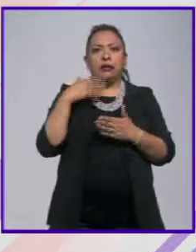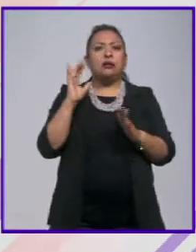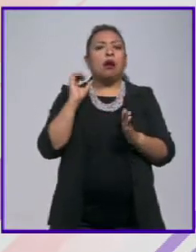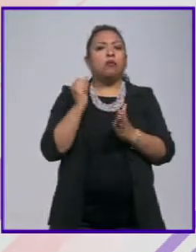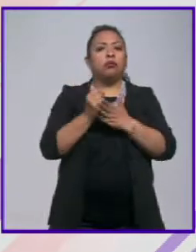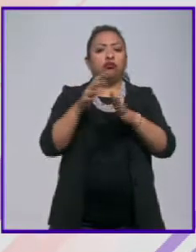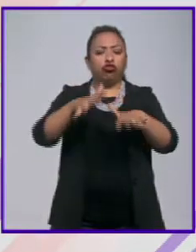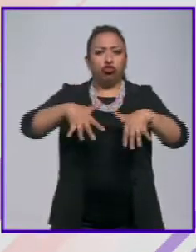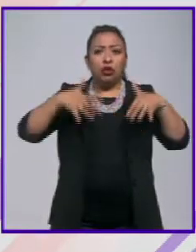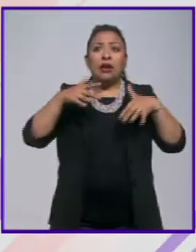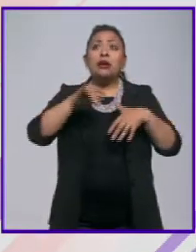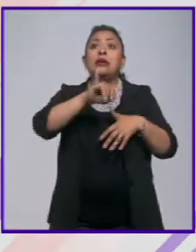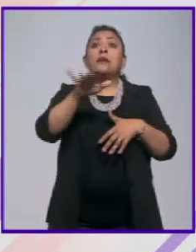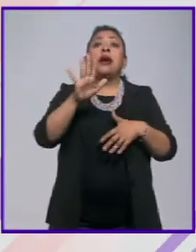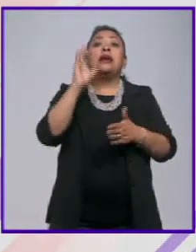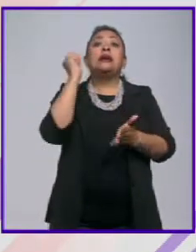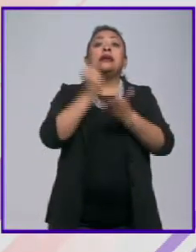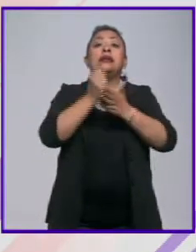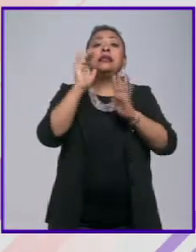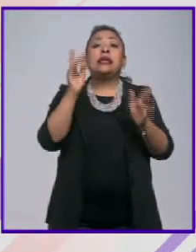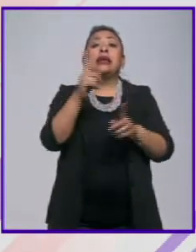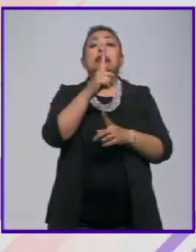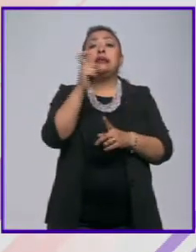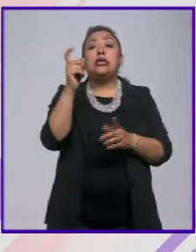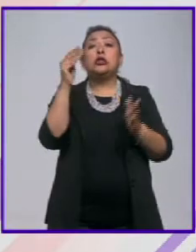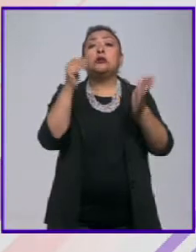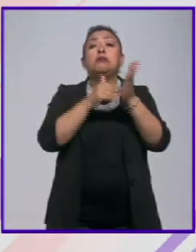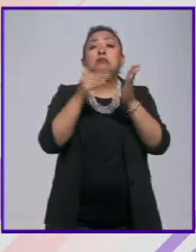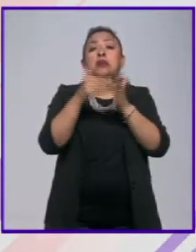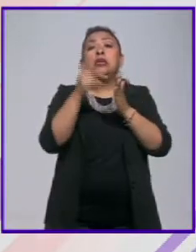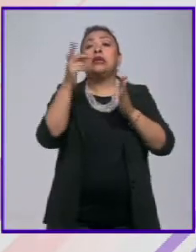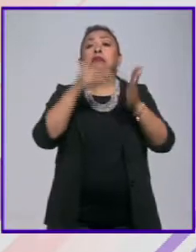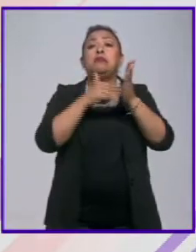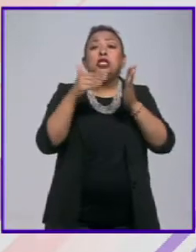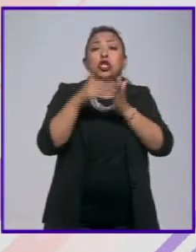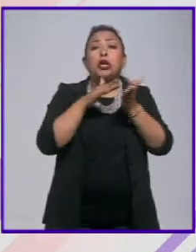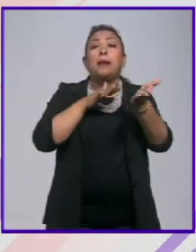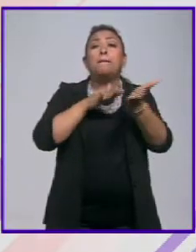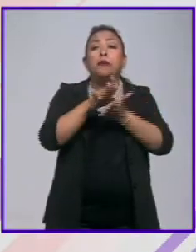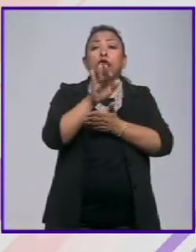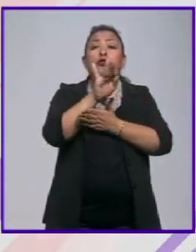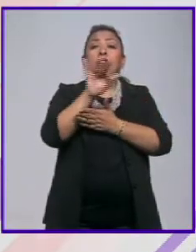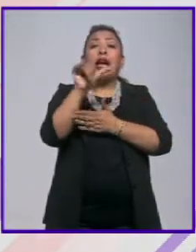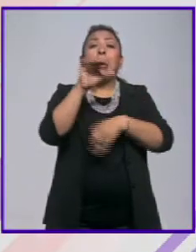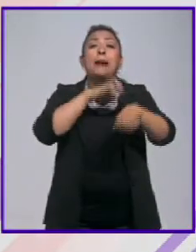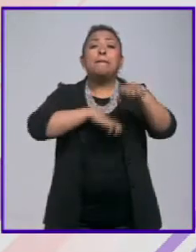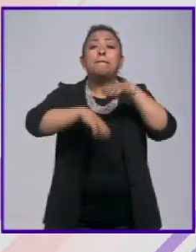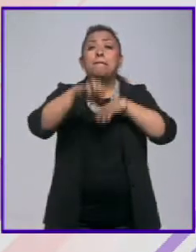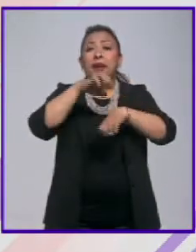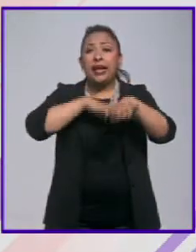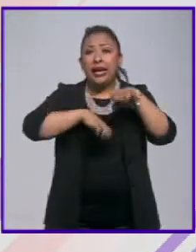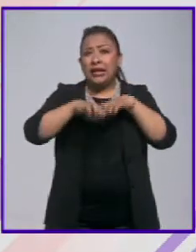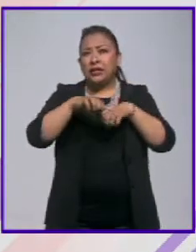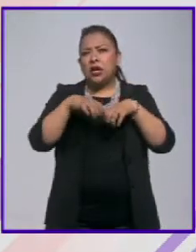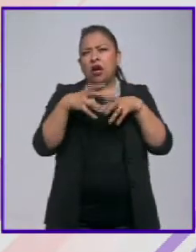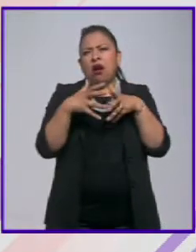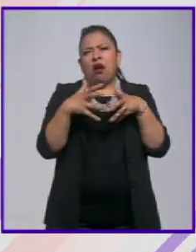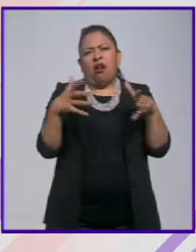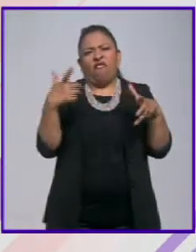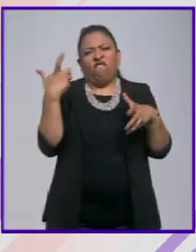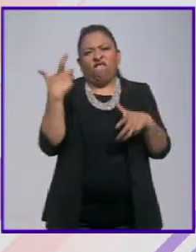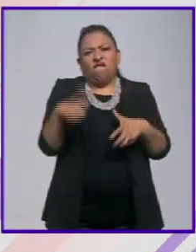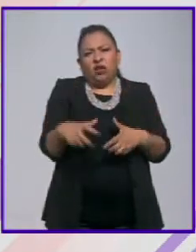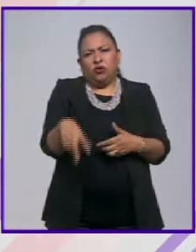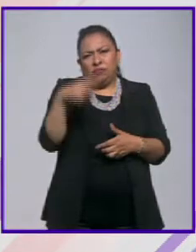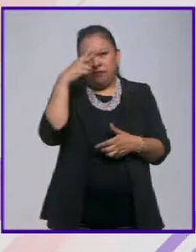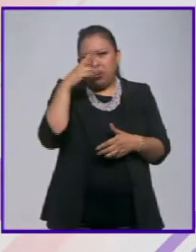habían aprobado cientos de miles de millones de estímulos fiscales a las empresas super inmensamente ricas